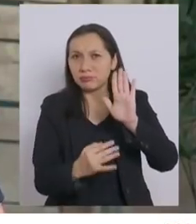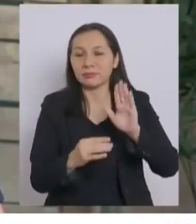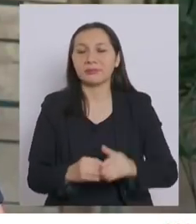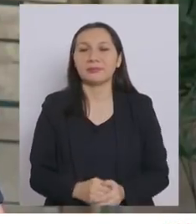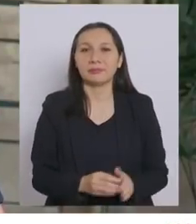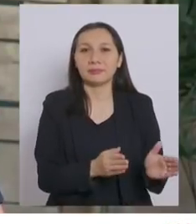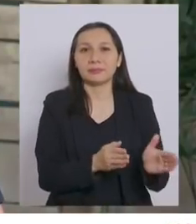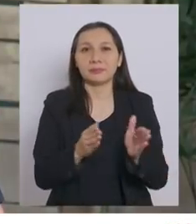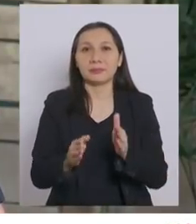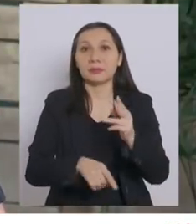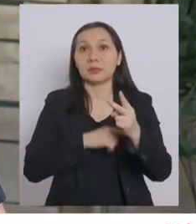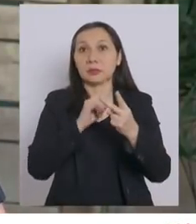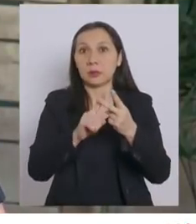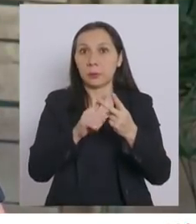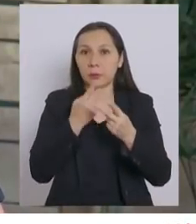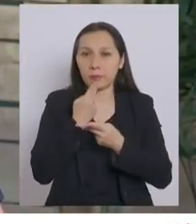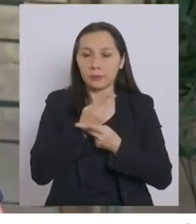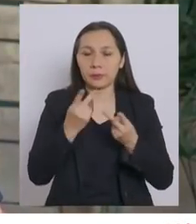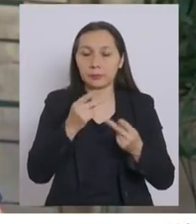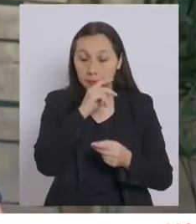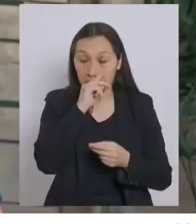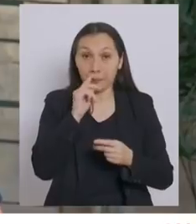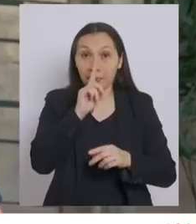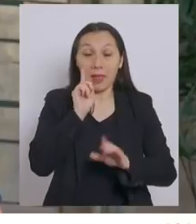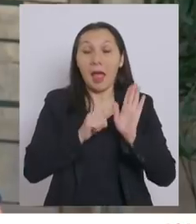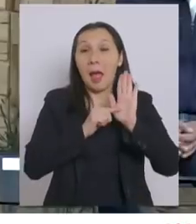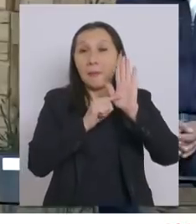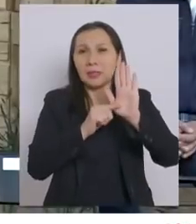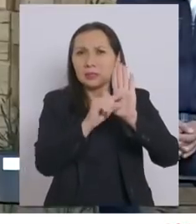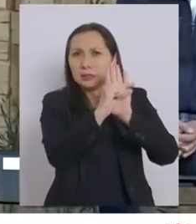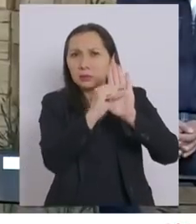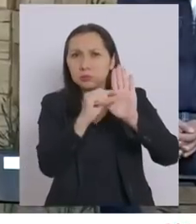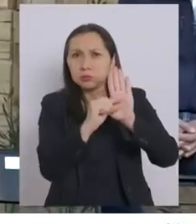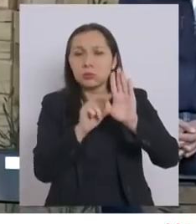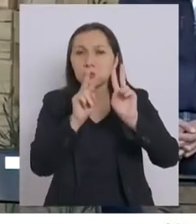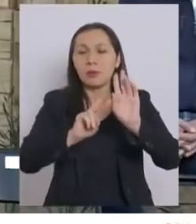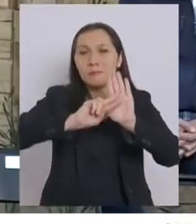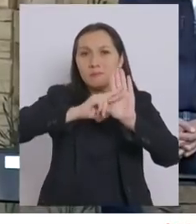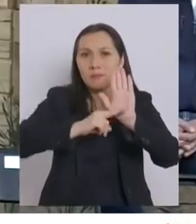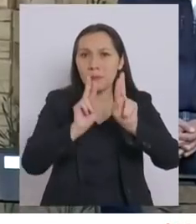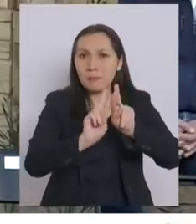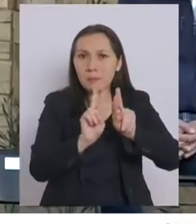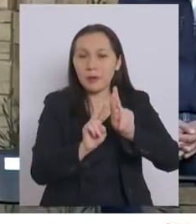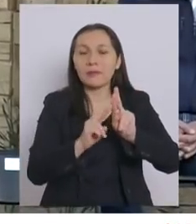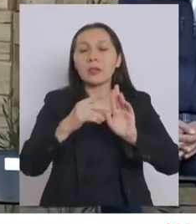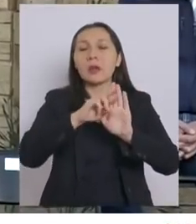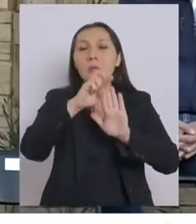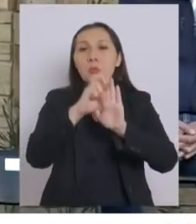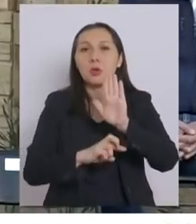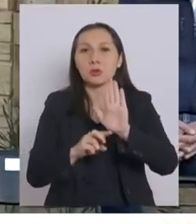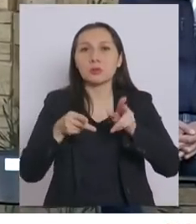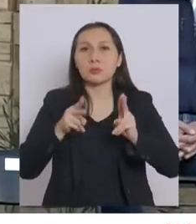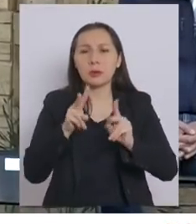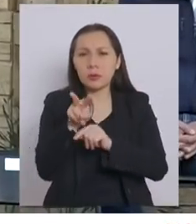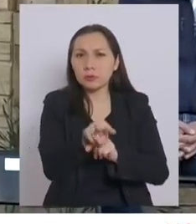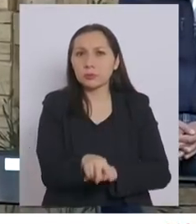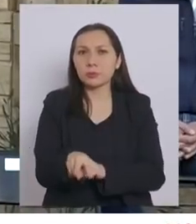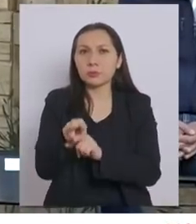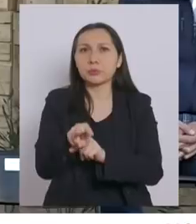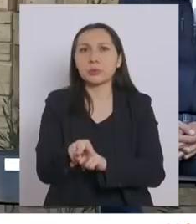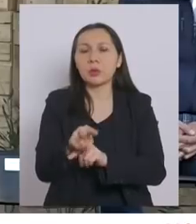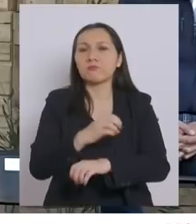Segunda noticia, vamos a presentar una indicación para perfeccionar el proyecto que permite el monitoreo